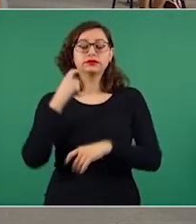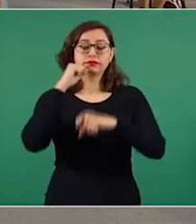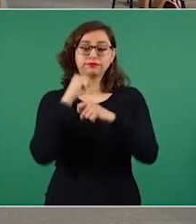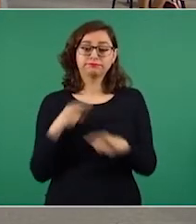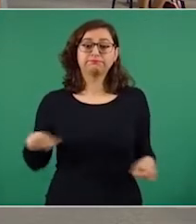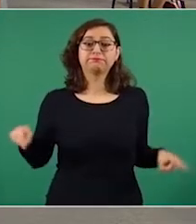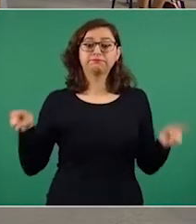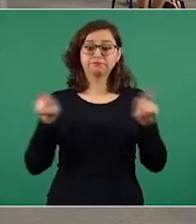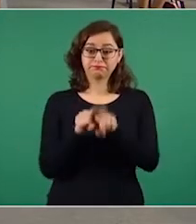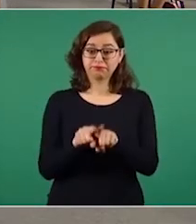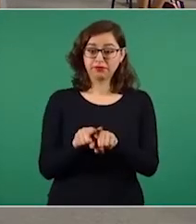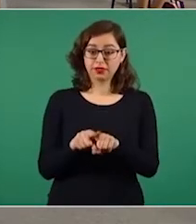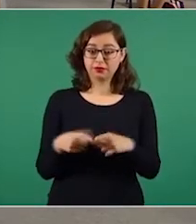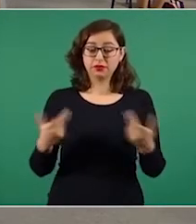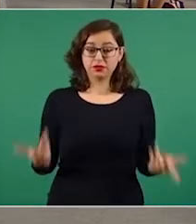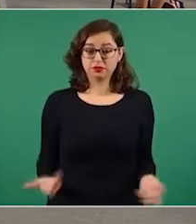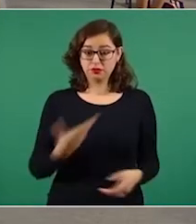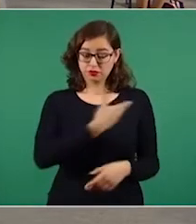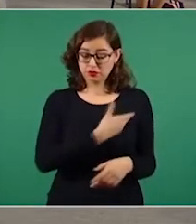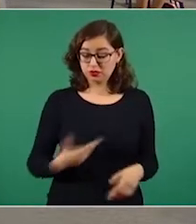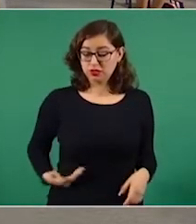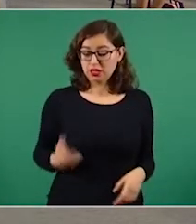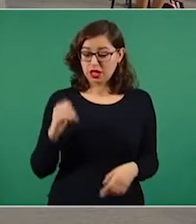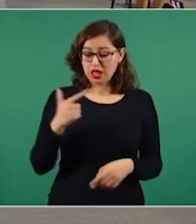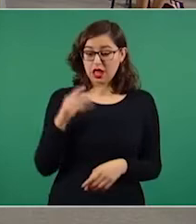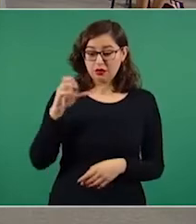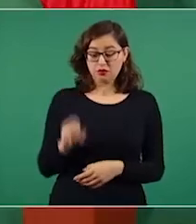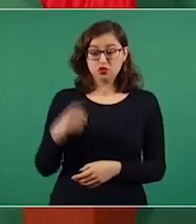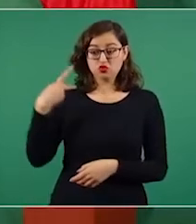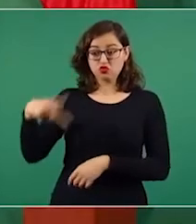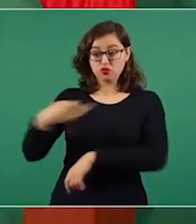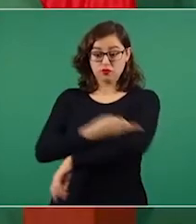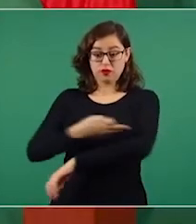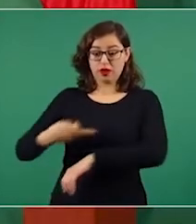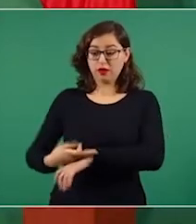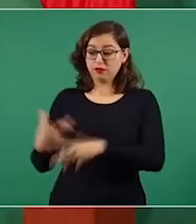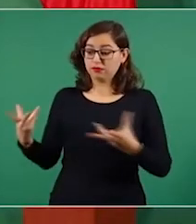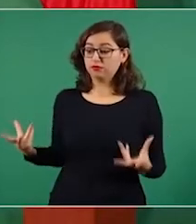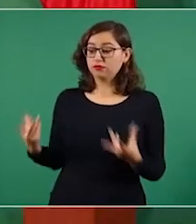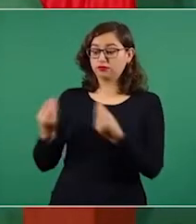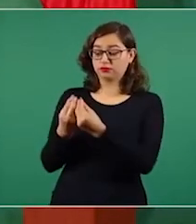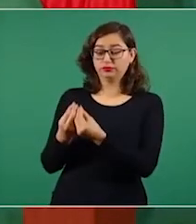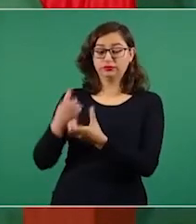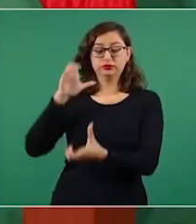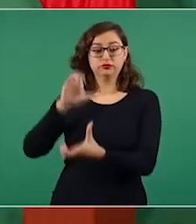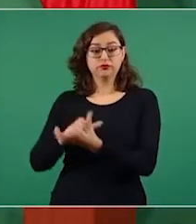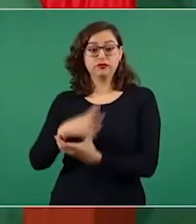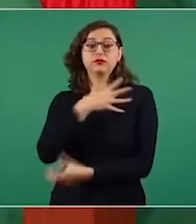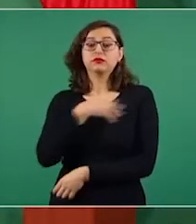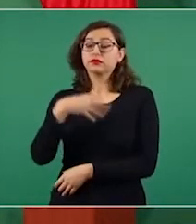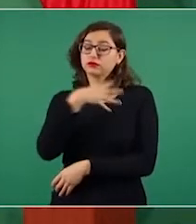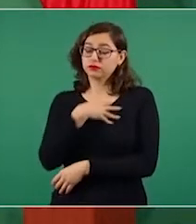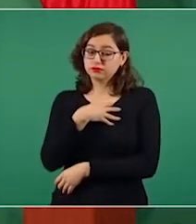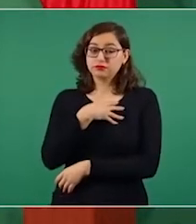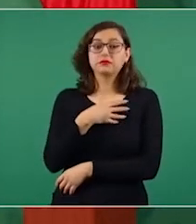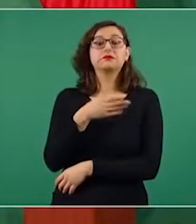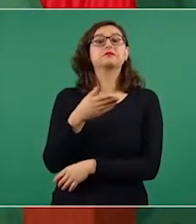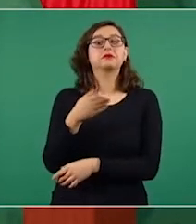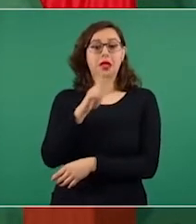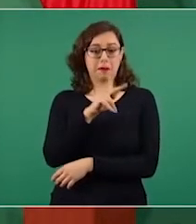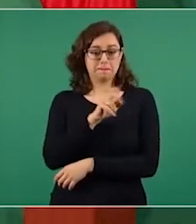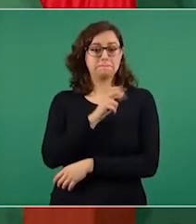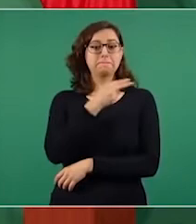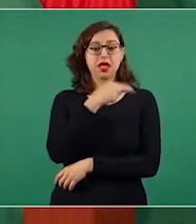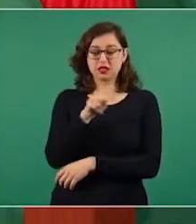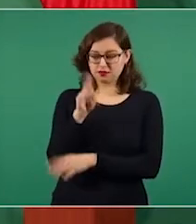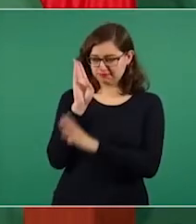círculo más cercano del presidente Andrés Manuel López Obrador como su esposa y sus hijos. Al respecto, el gobierno